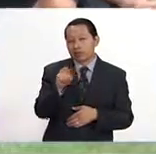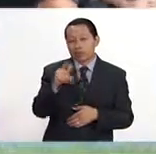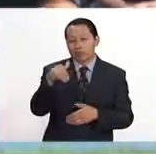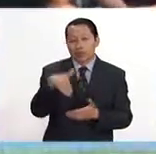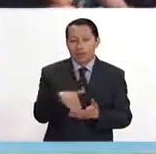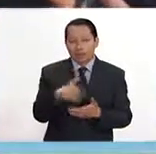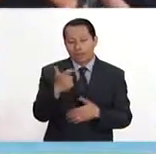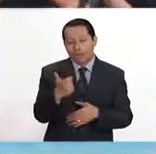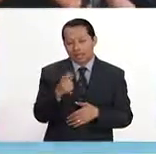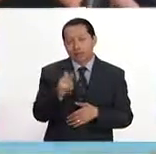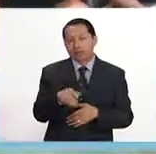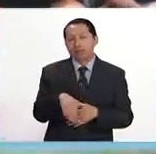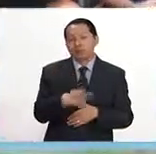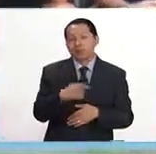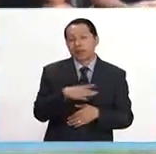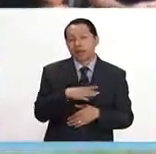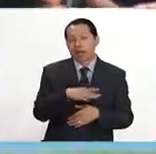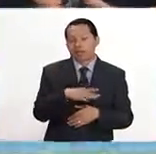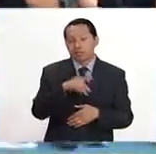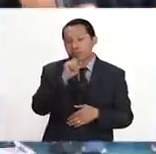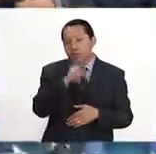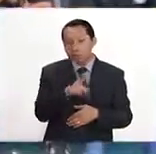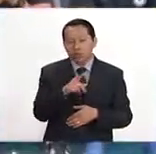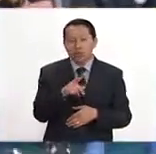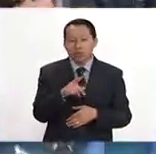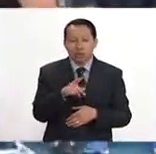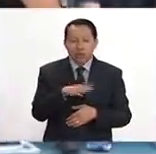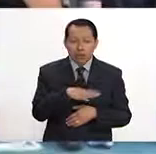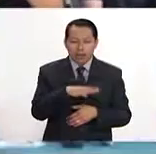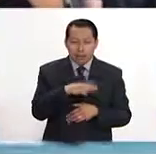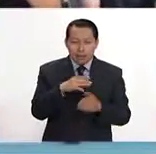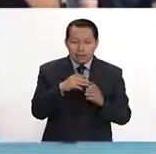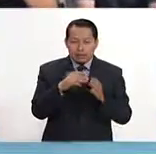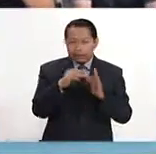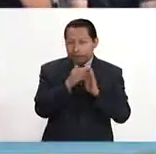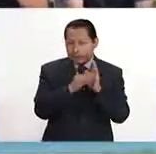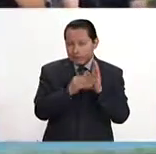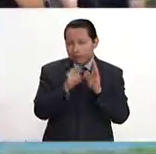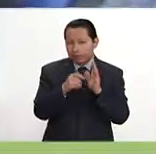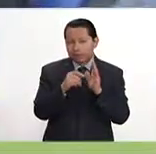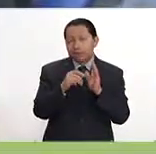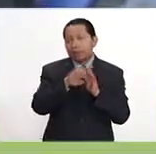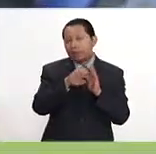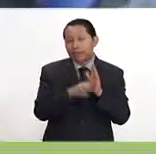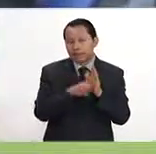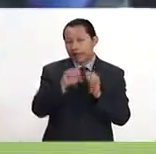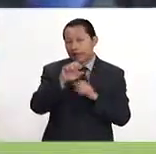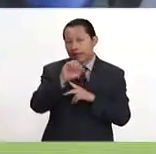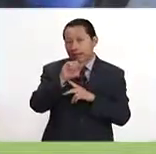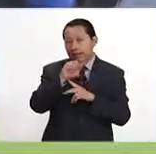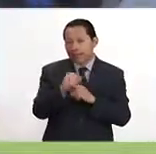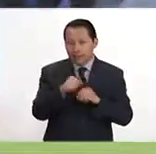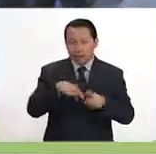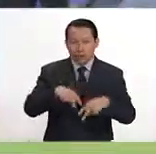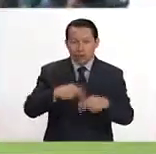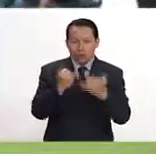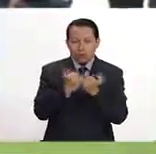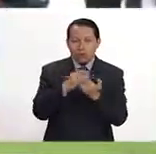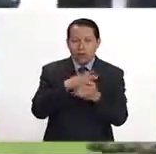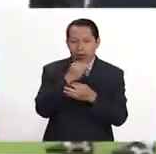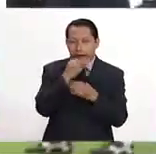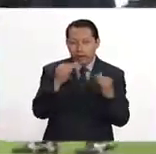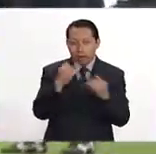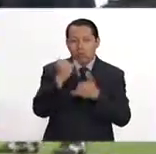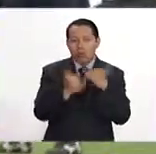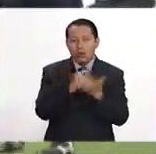mil pesos. Esto después, obviamente, de infringir los principios contenidos en el Código de Ética de la Federación Mexicana de Fútbol, así como la declaración de